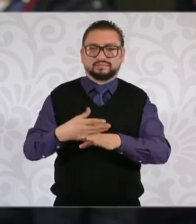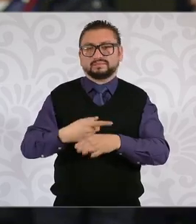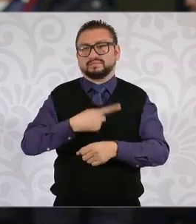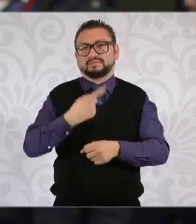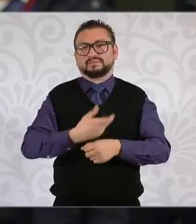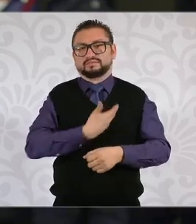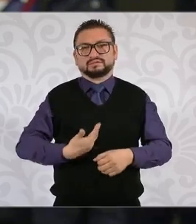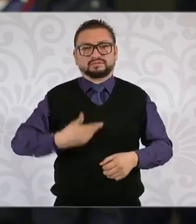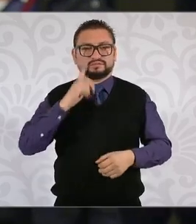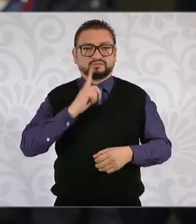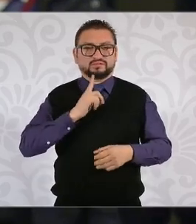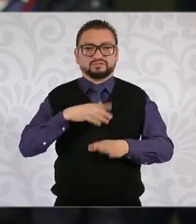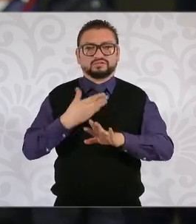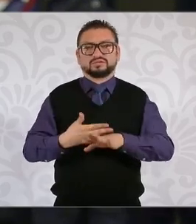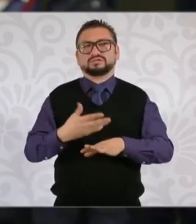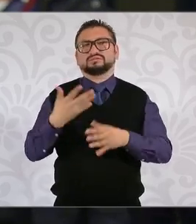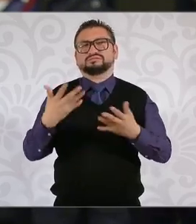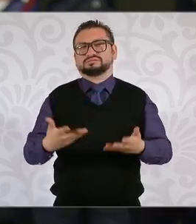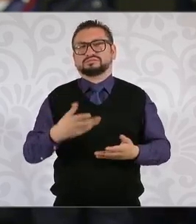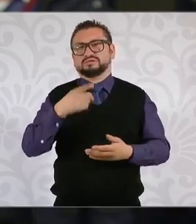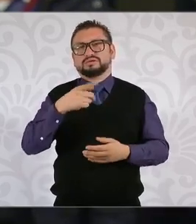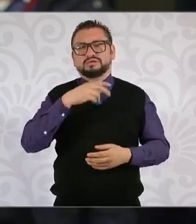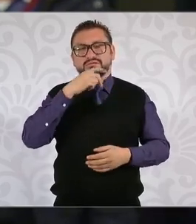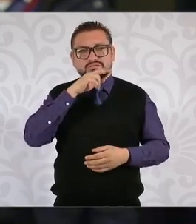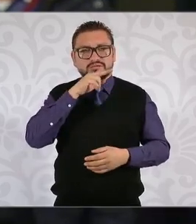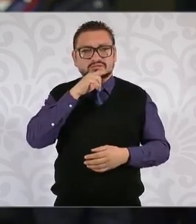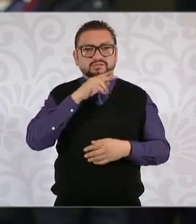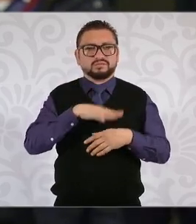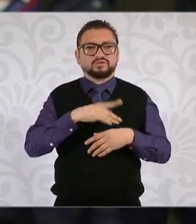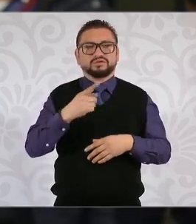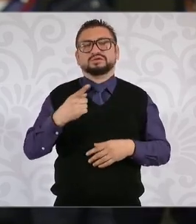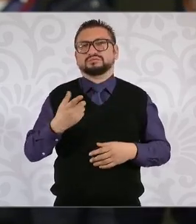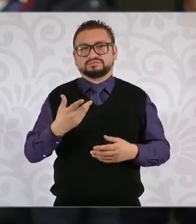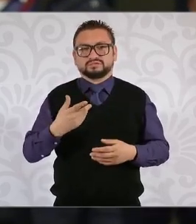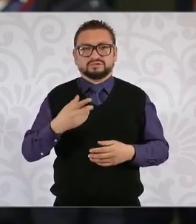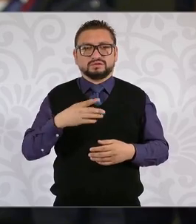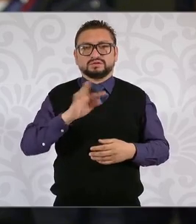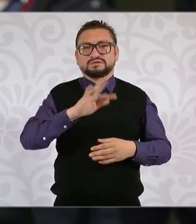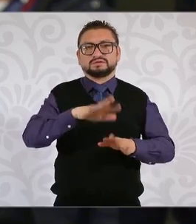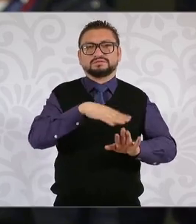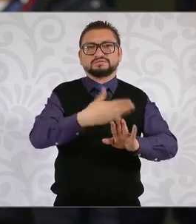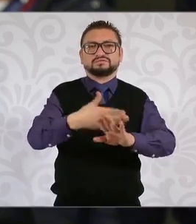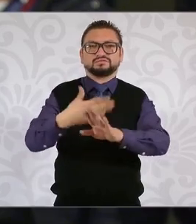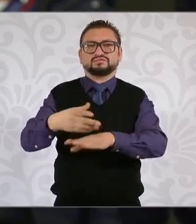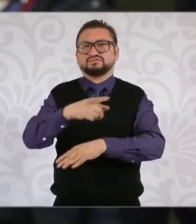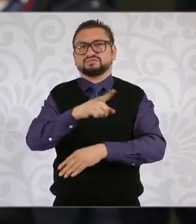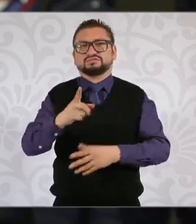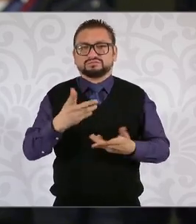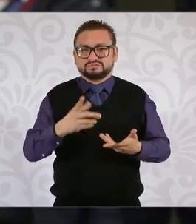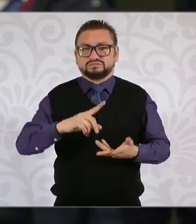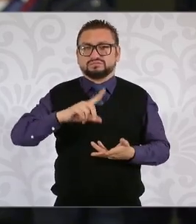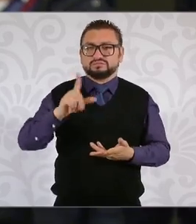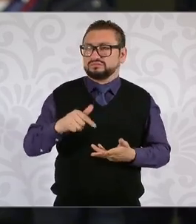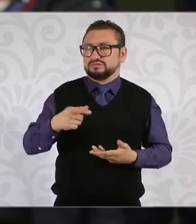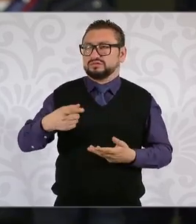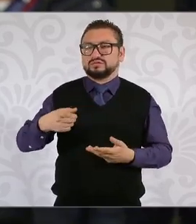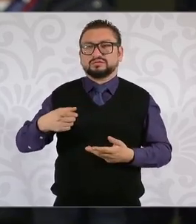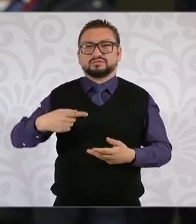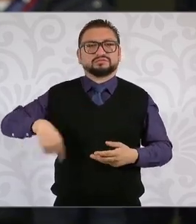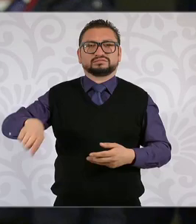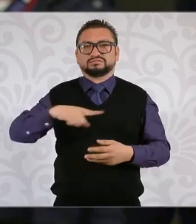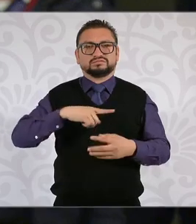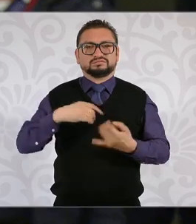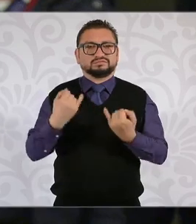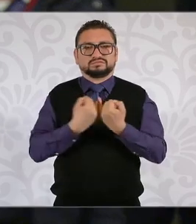presidenta de México genera esto una preocupación porque mire si se atreven con ustedes evidentemente pues no se van a tocar el corazón